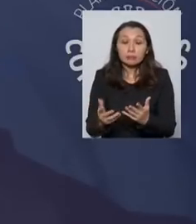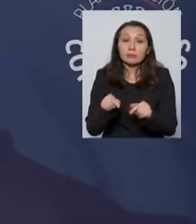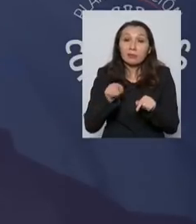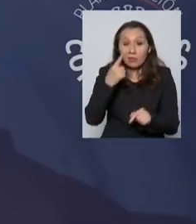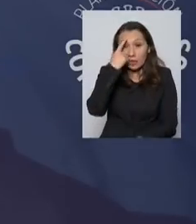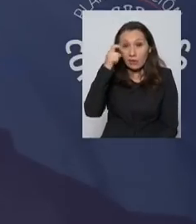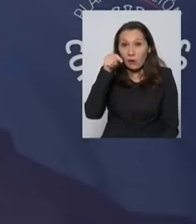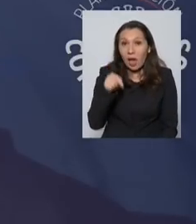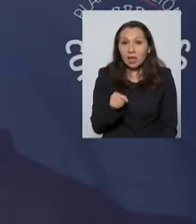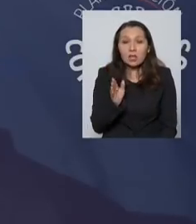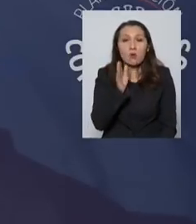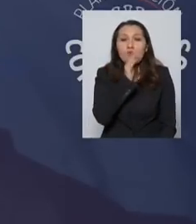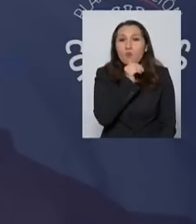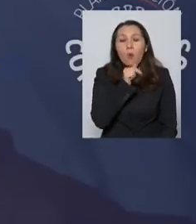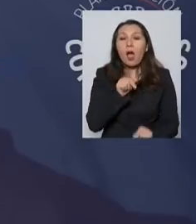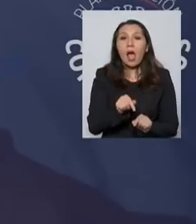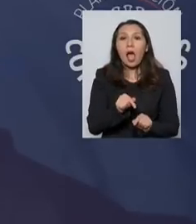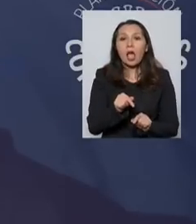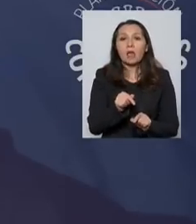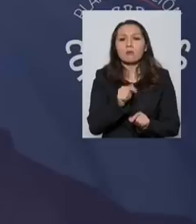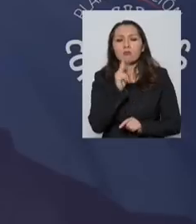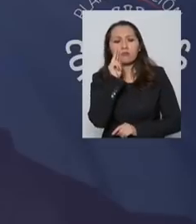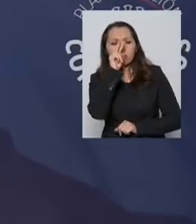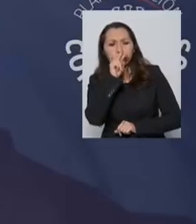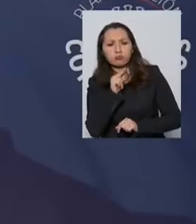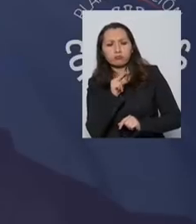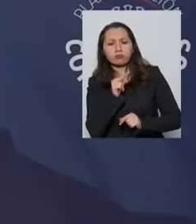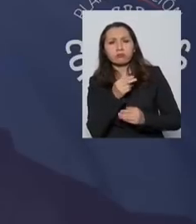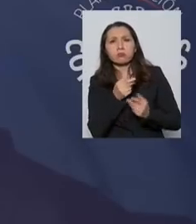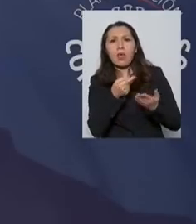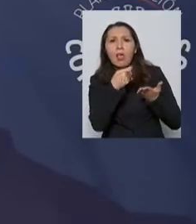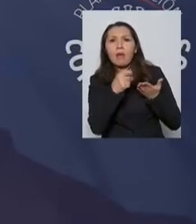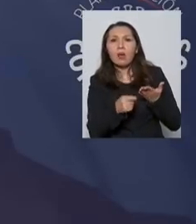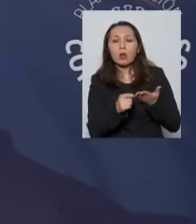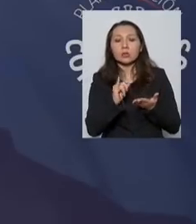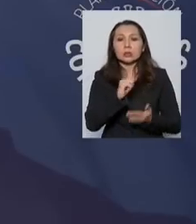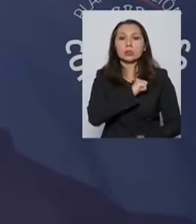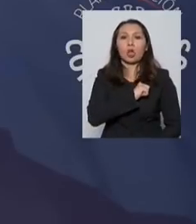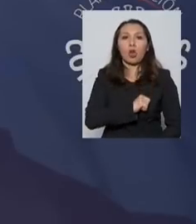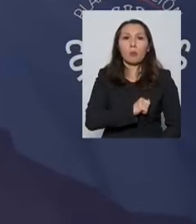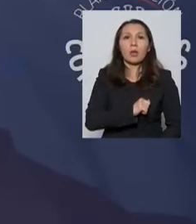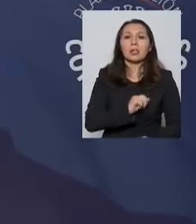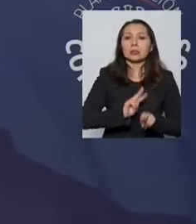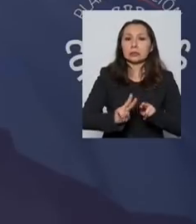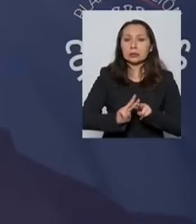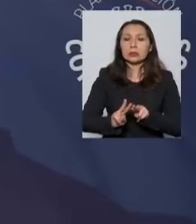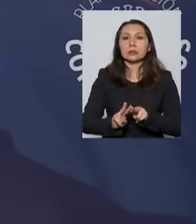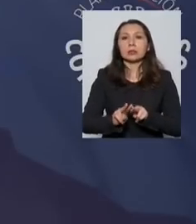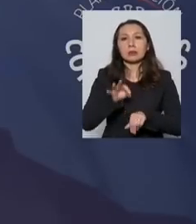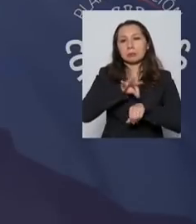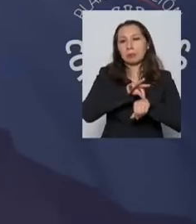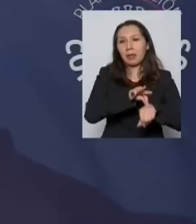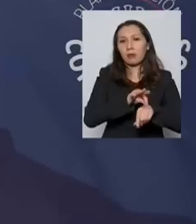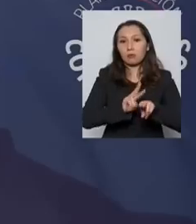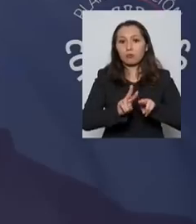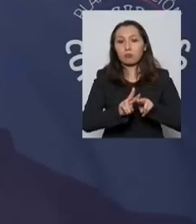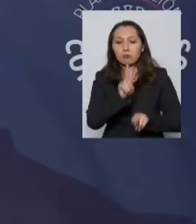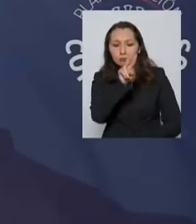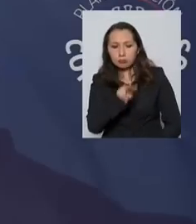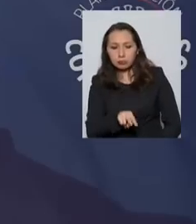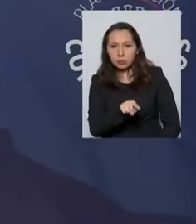no está en juicio si el cirujano que está haciendo esta operación